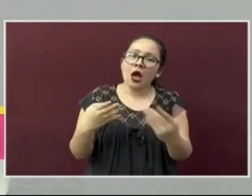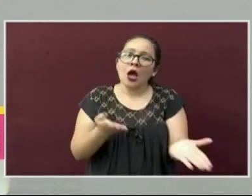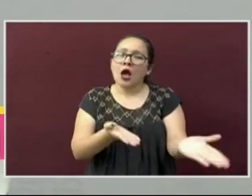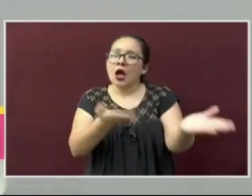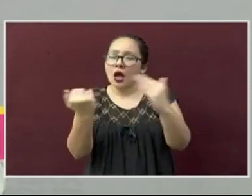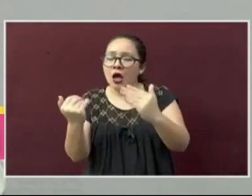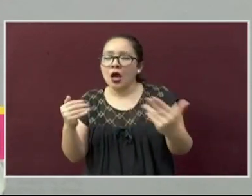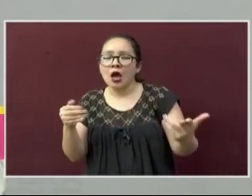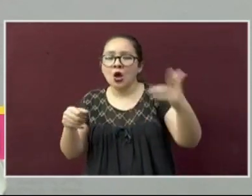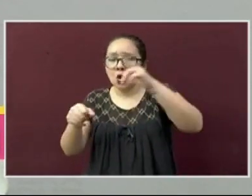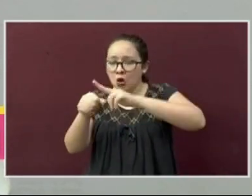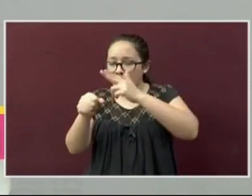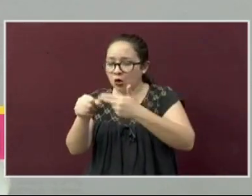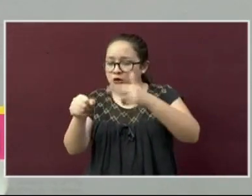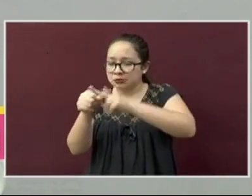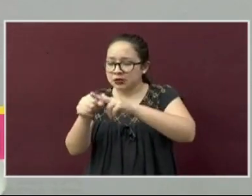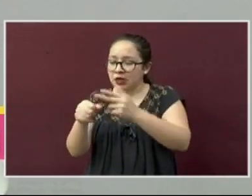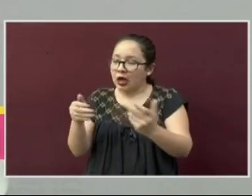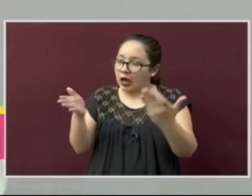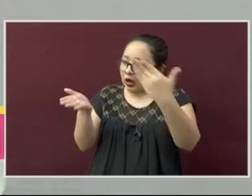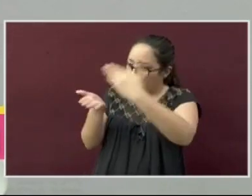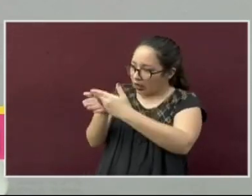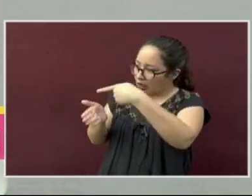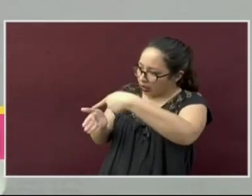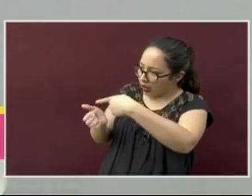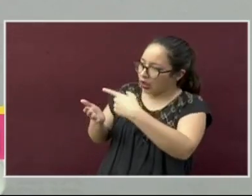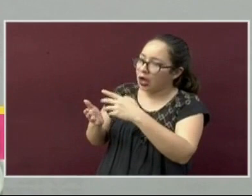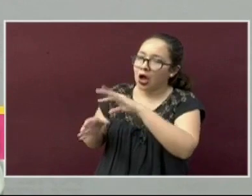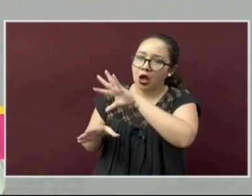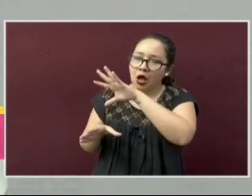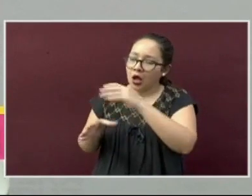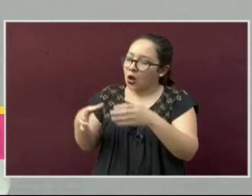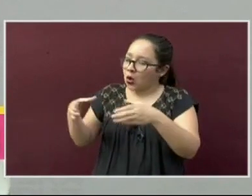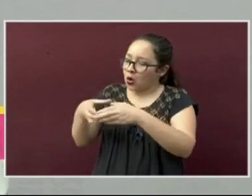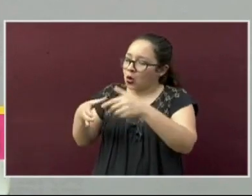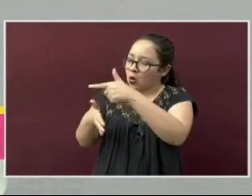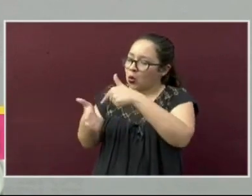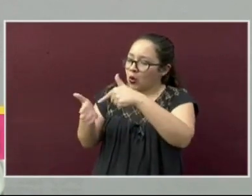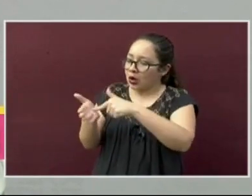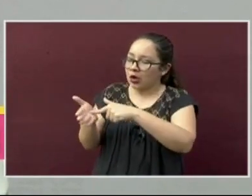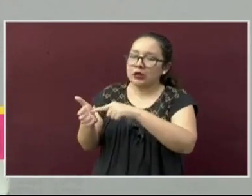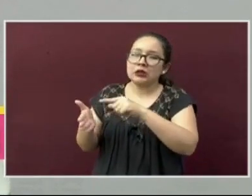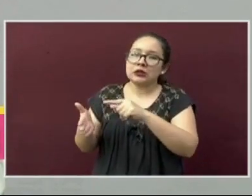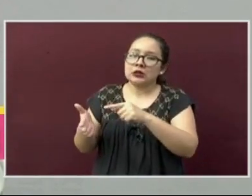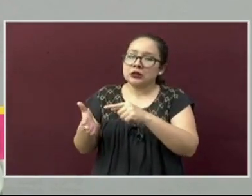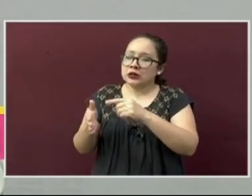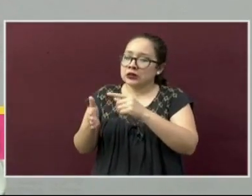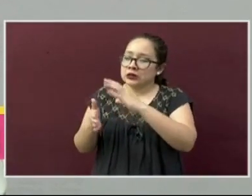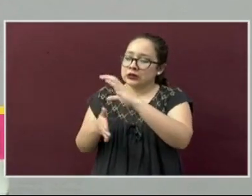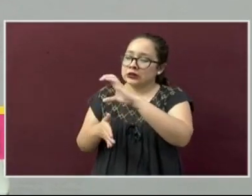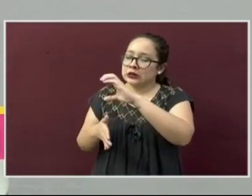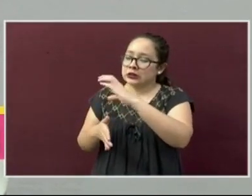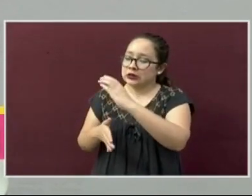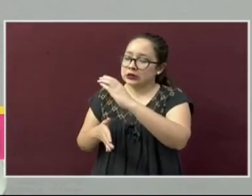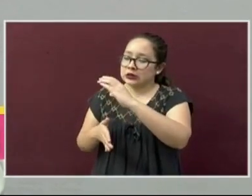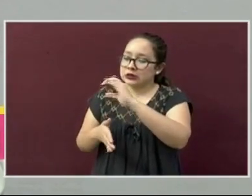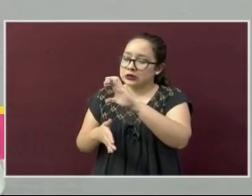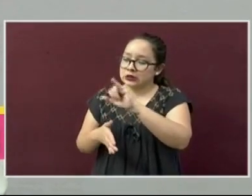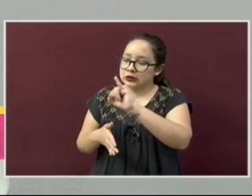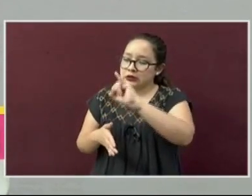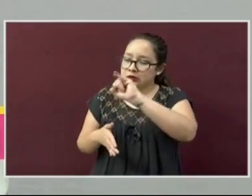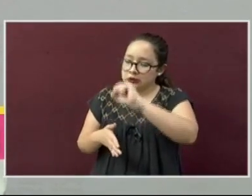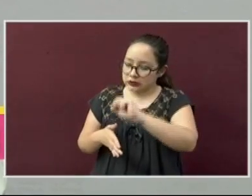jurisdicción sanitaria y acudir a los centros integrales de servicio CIS en donde personal